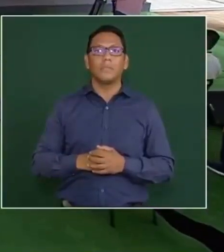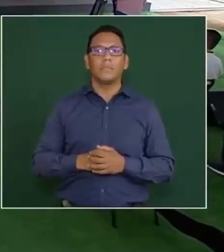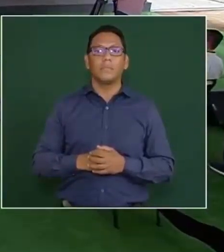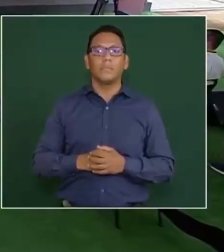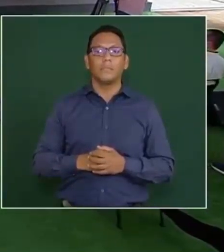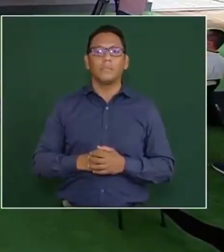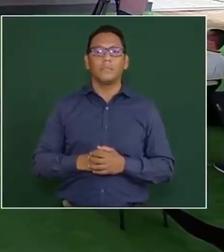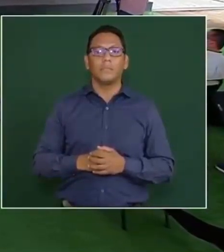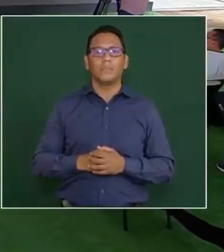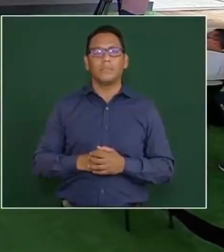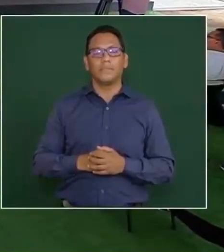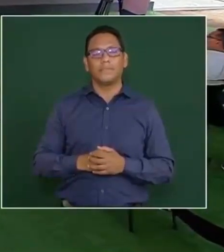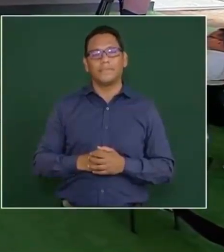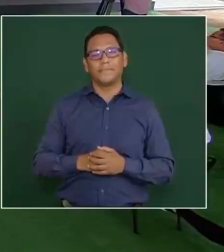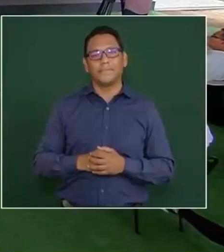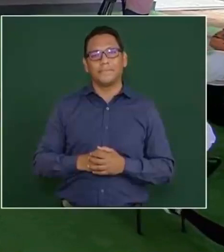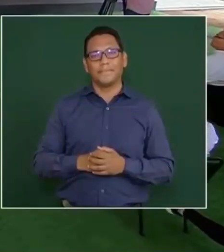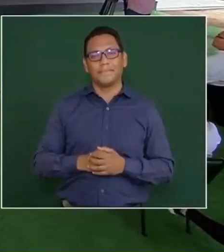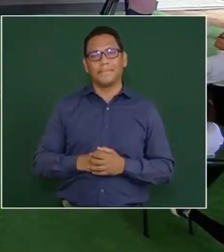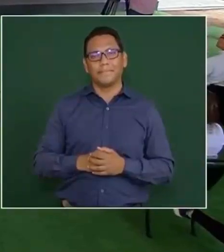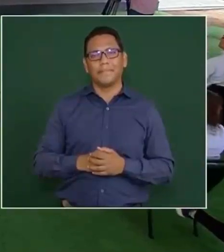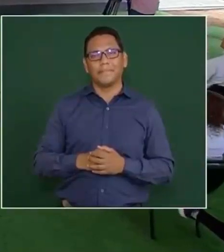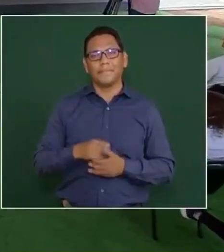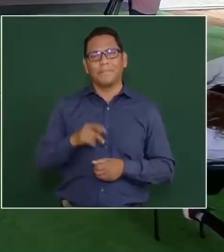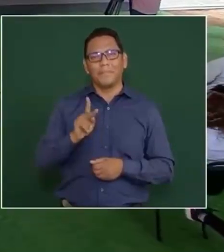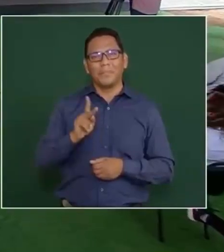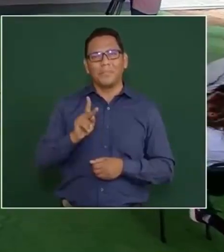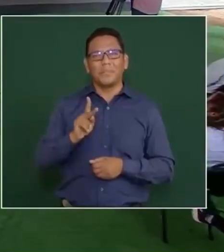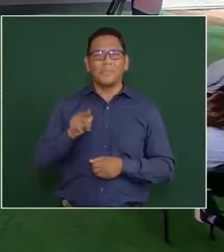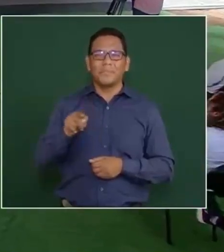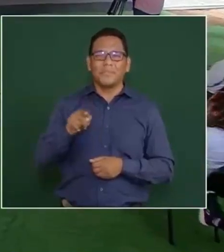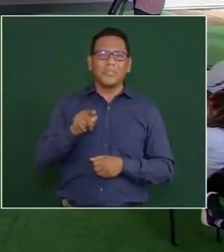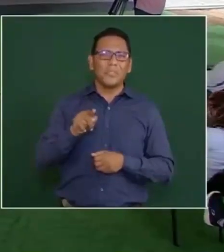Pero además, hablando de plagios,